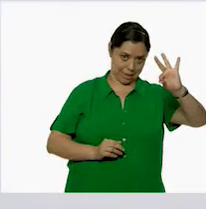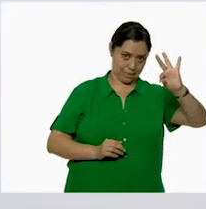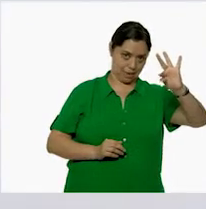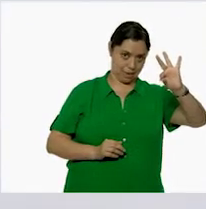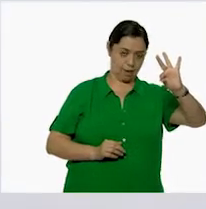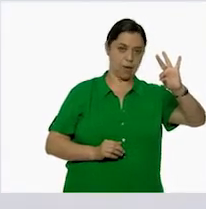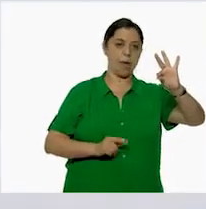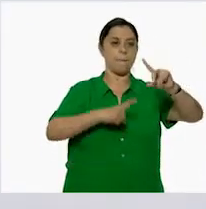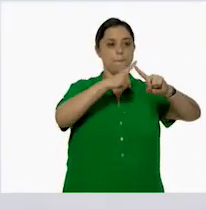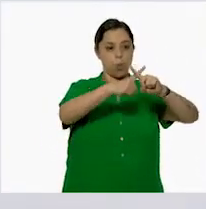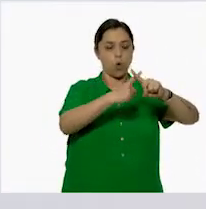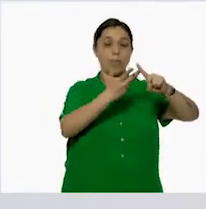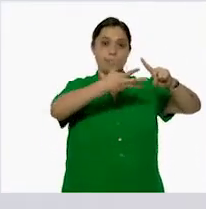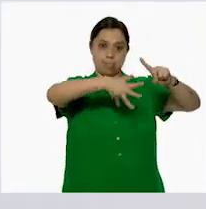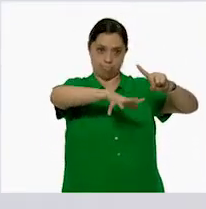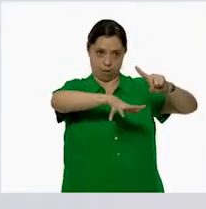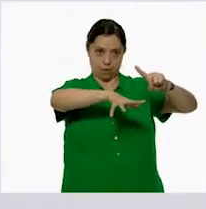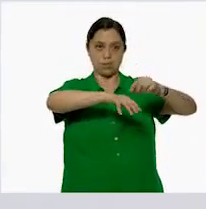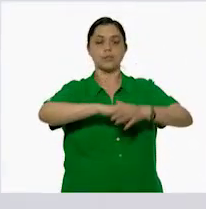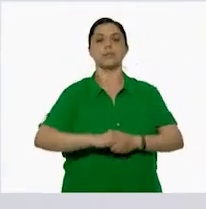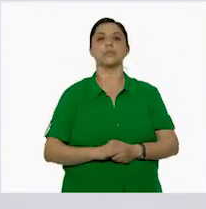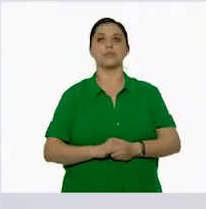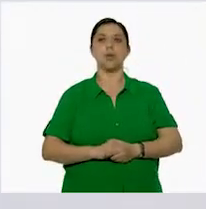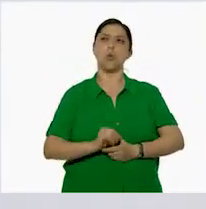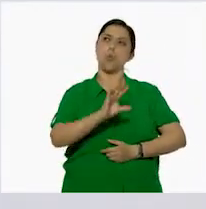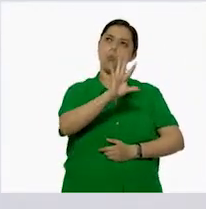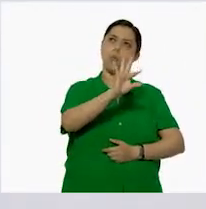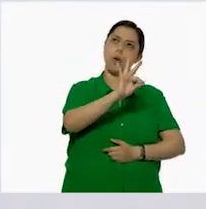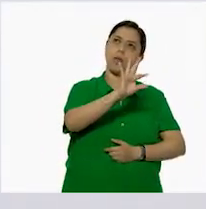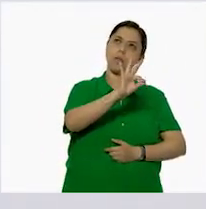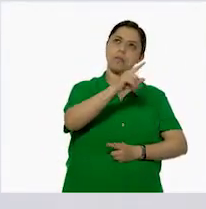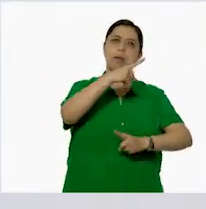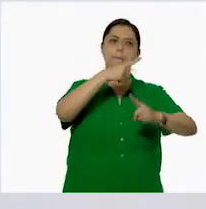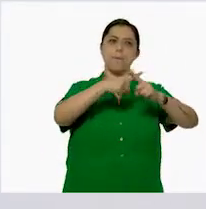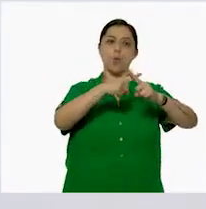10, 40 por 2,